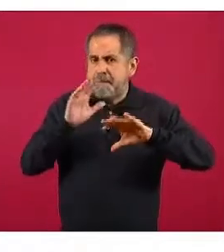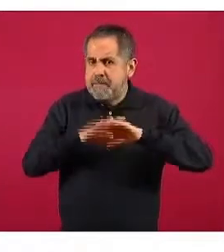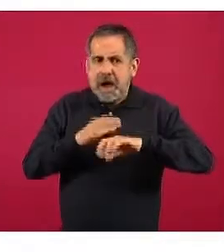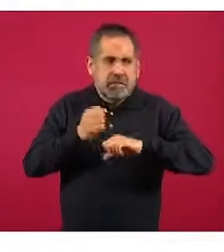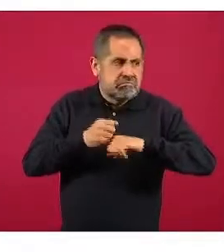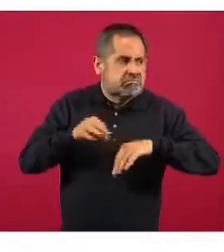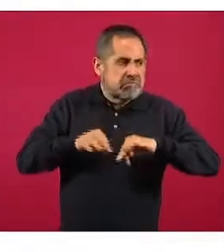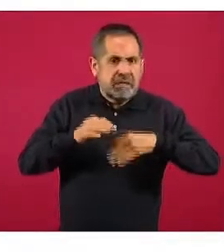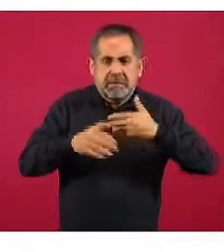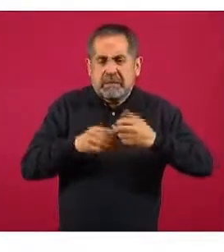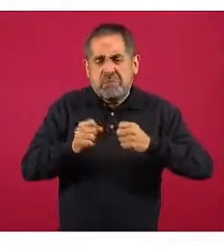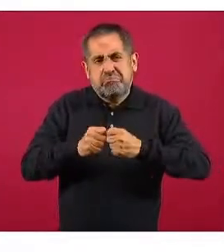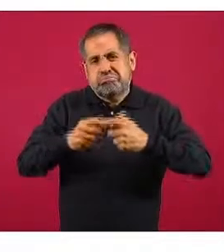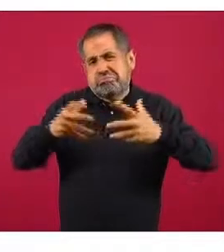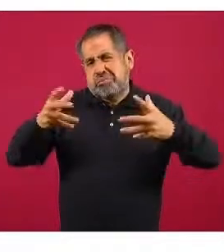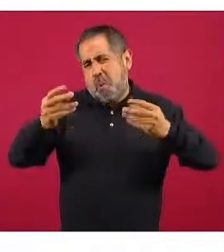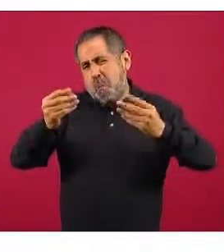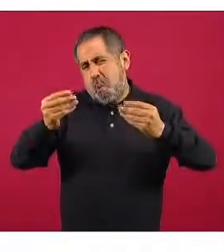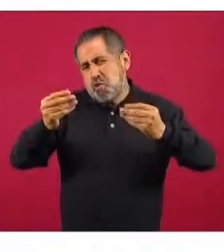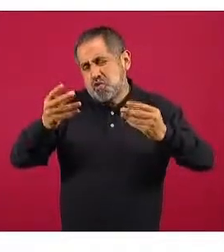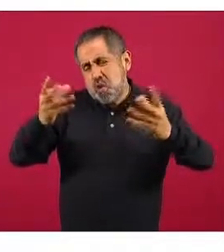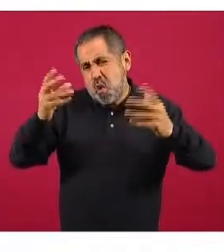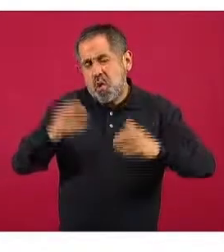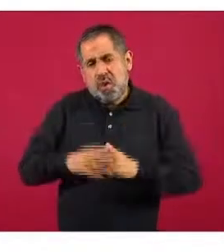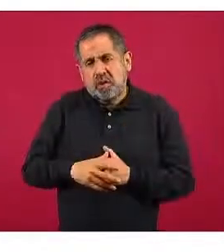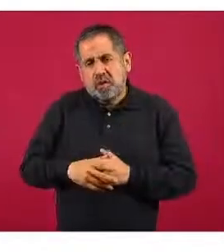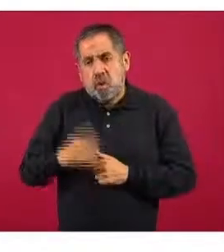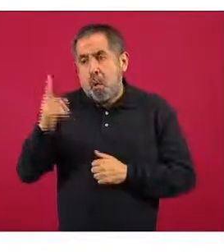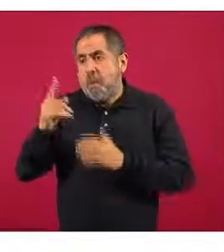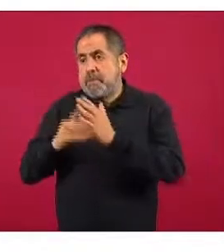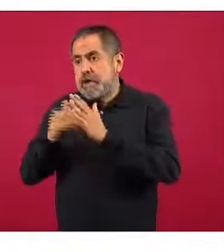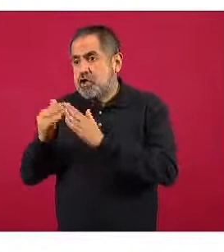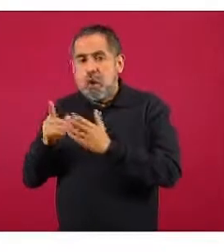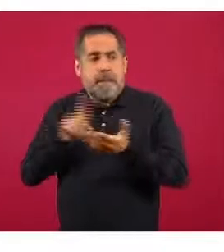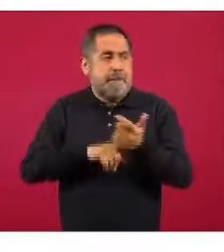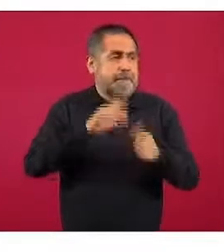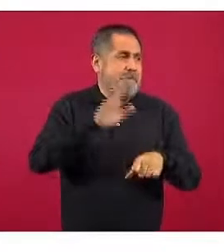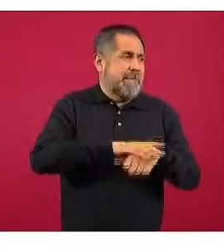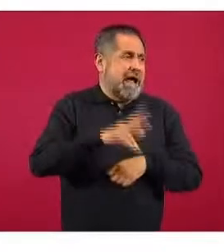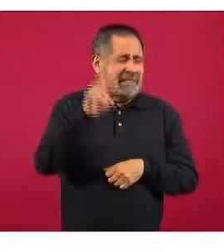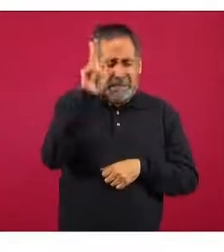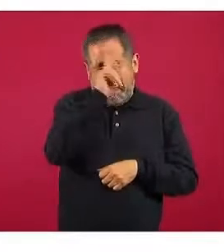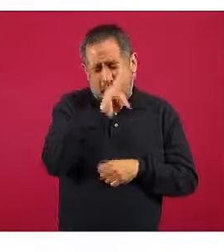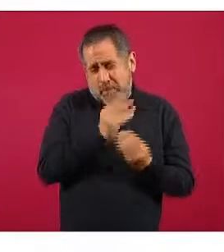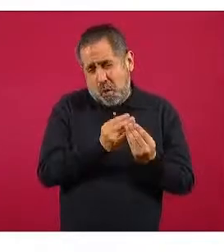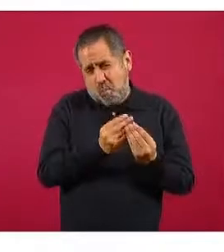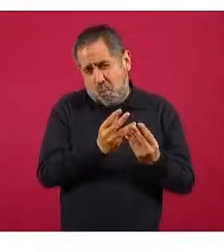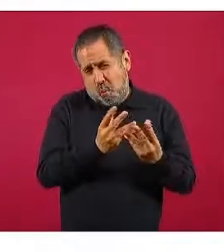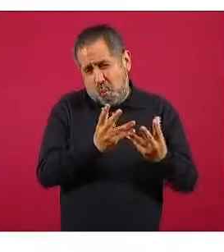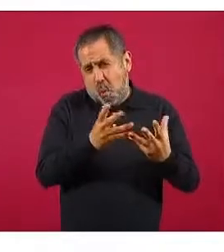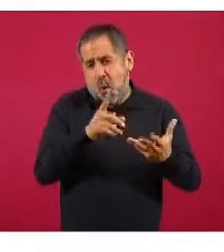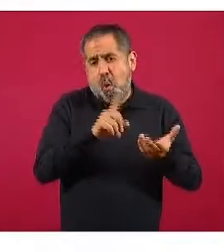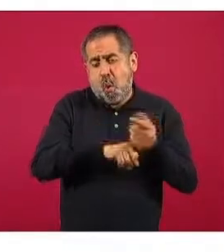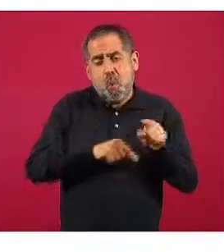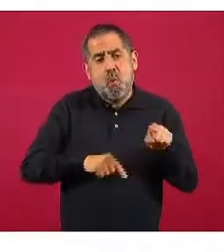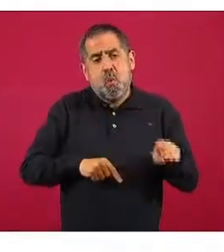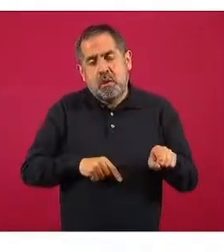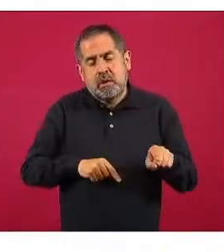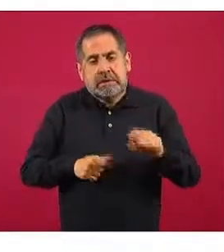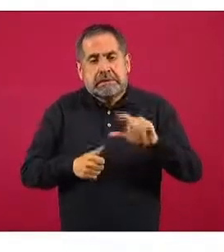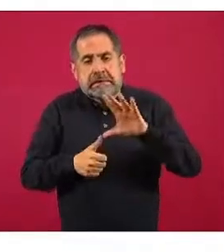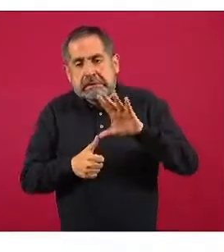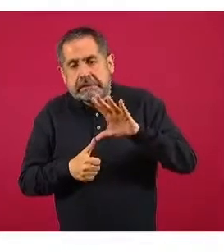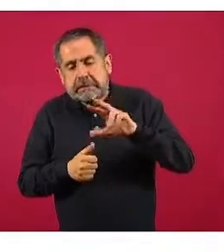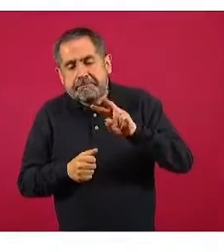epidémica, sobre todo cuando lo vemos por casos por millón para cada una de las áreas, por eso es una gráfica que nos permite